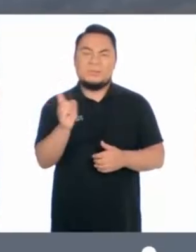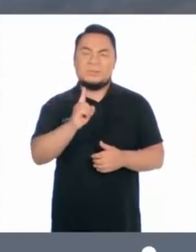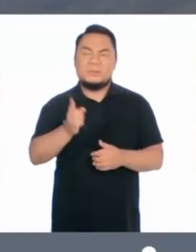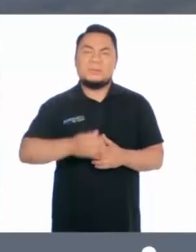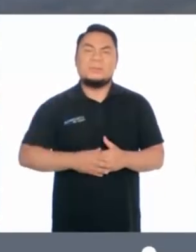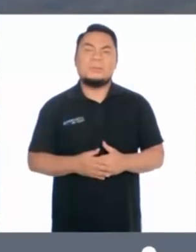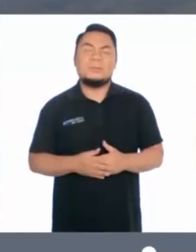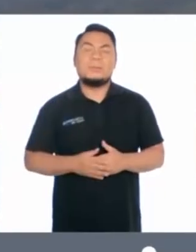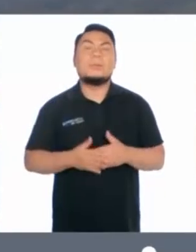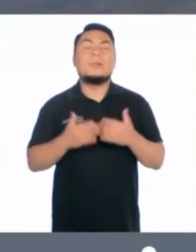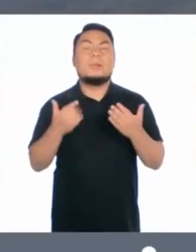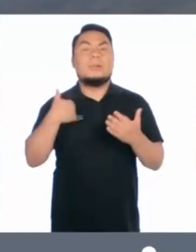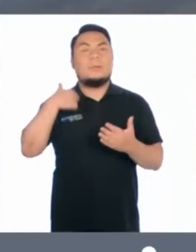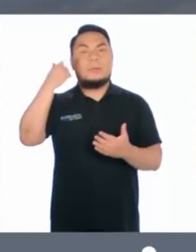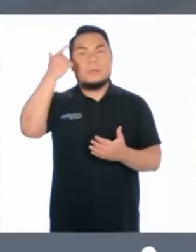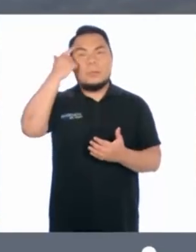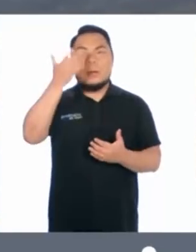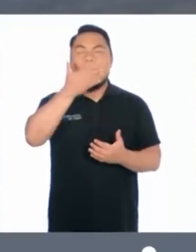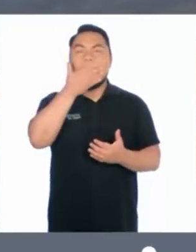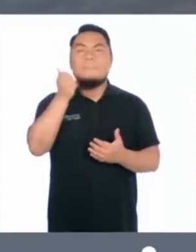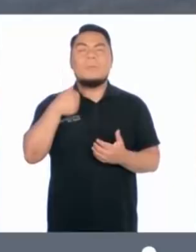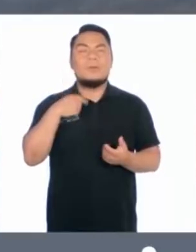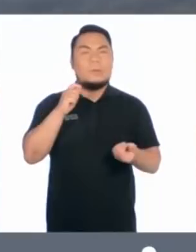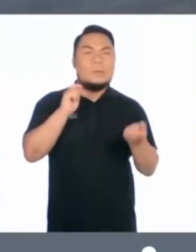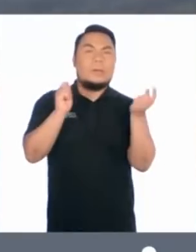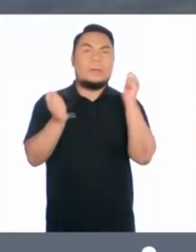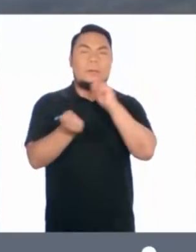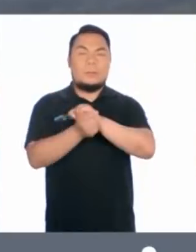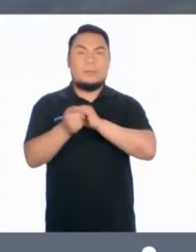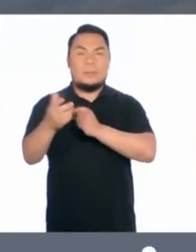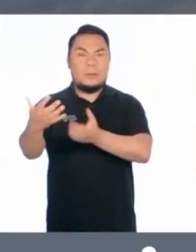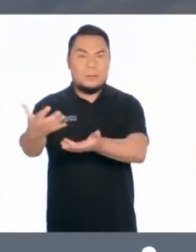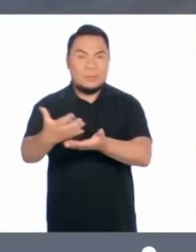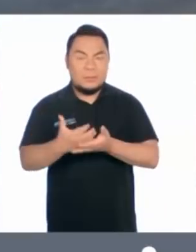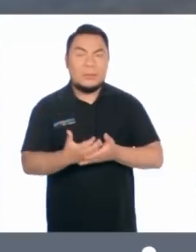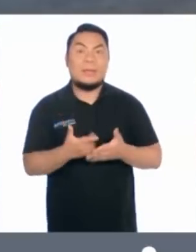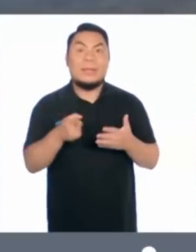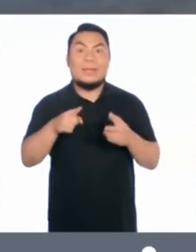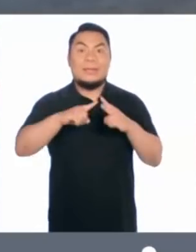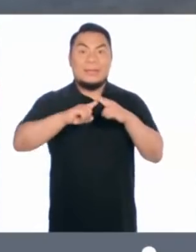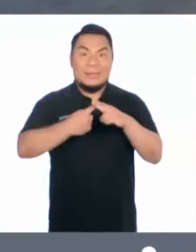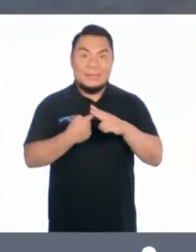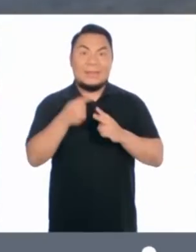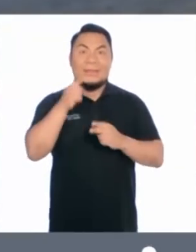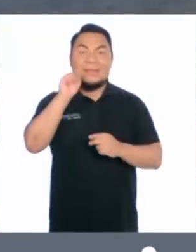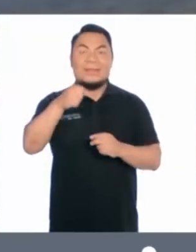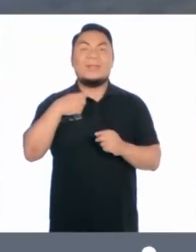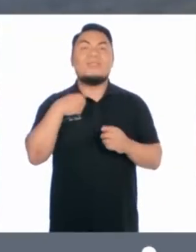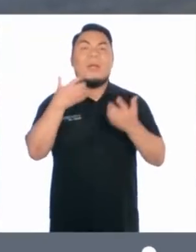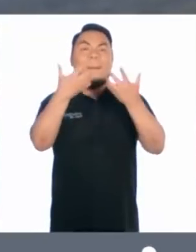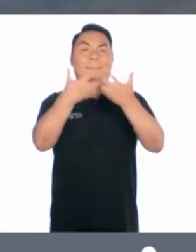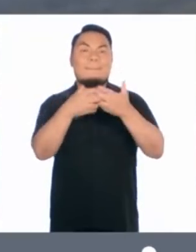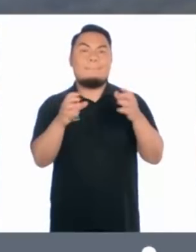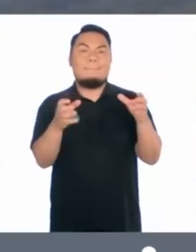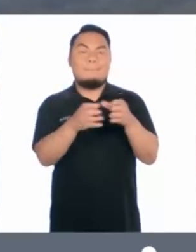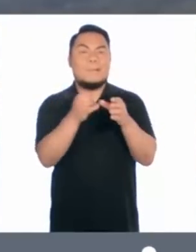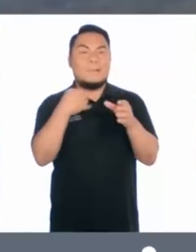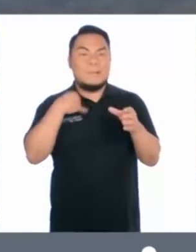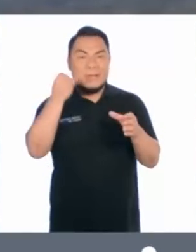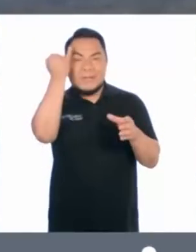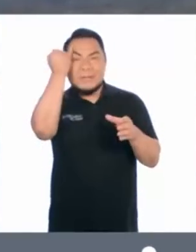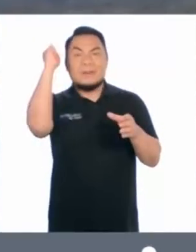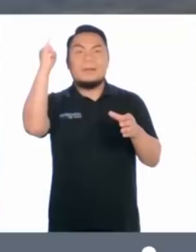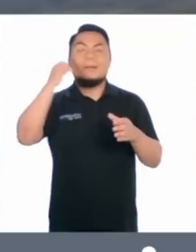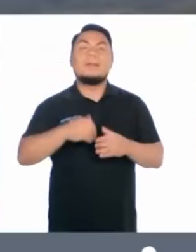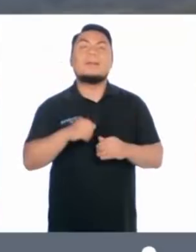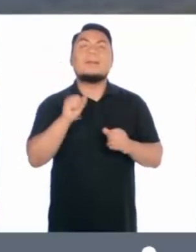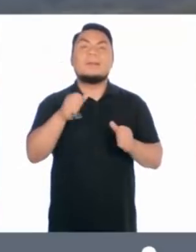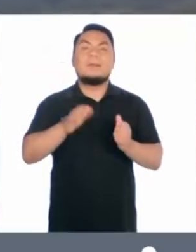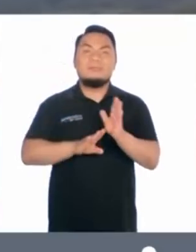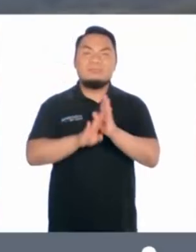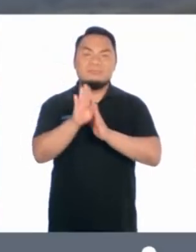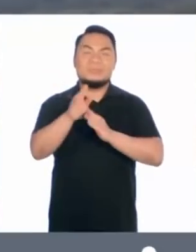solventar mi gasto económico de la universidad. Fue así como nace Bambuceros, a través de una necesidad y una problemática.